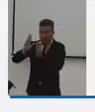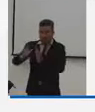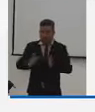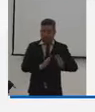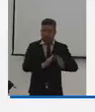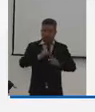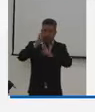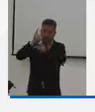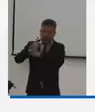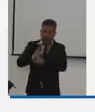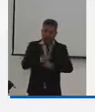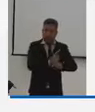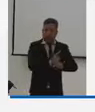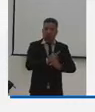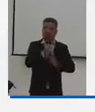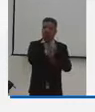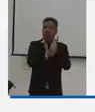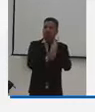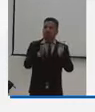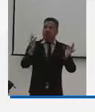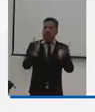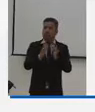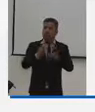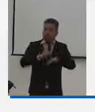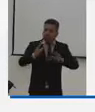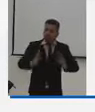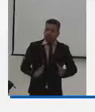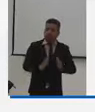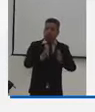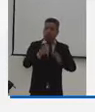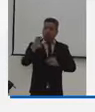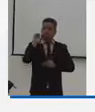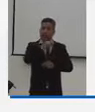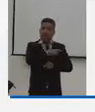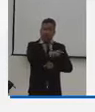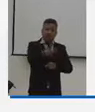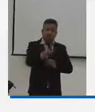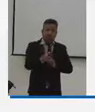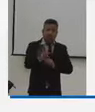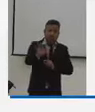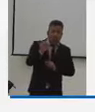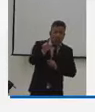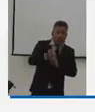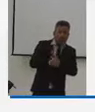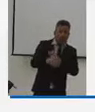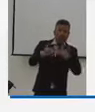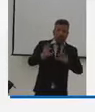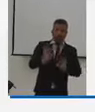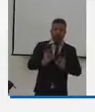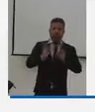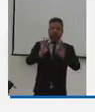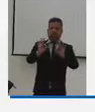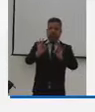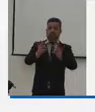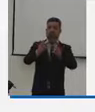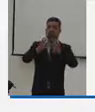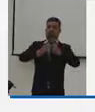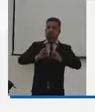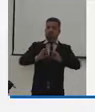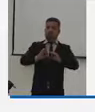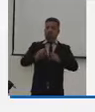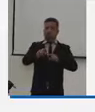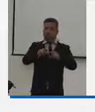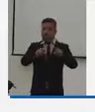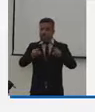planificar y ejecutar programas que promuevan y detecten talentos deportivos con criterios de